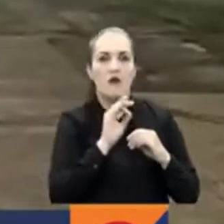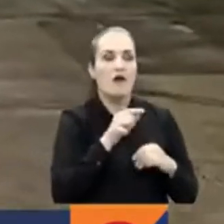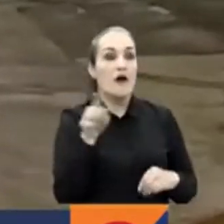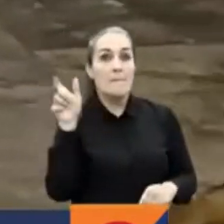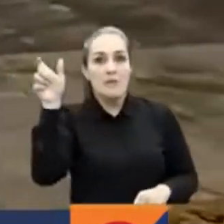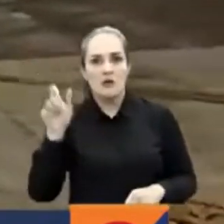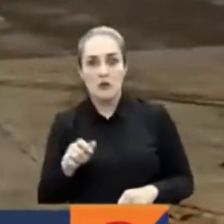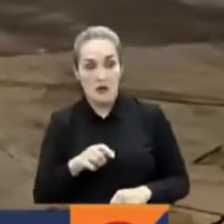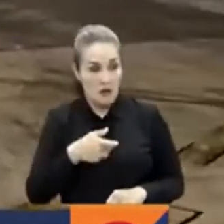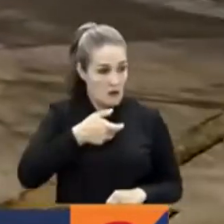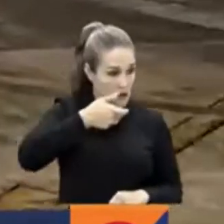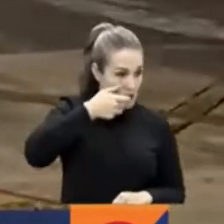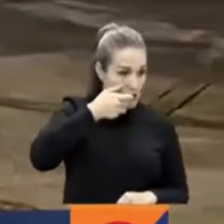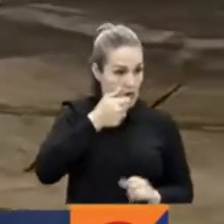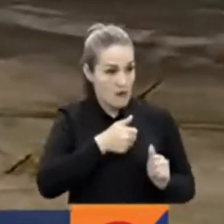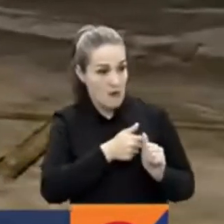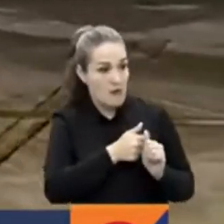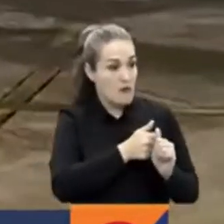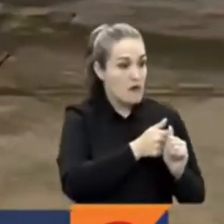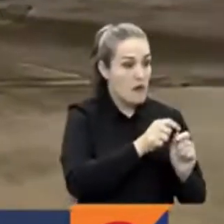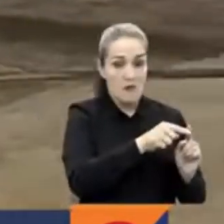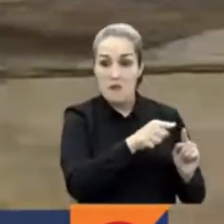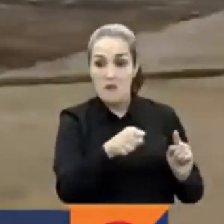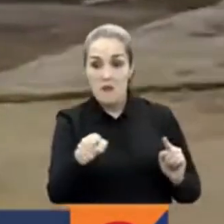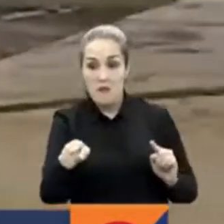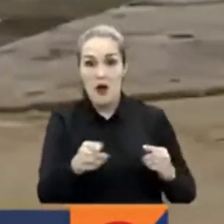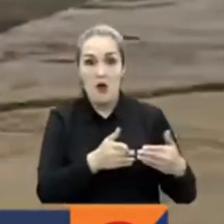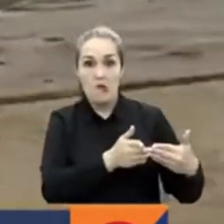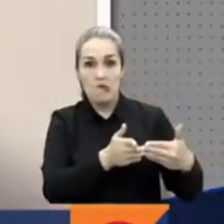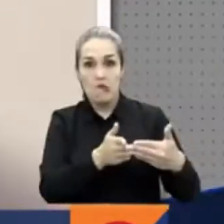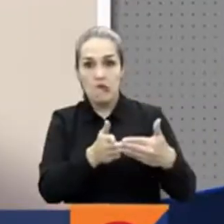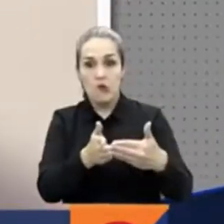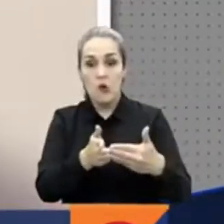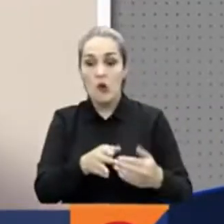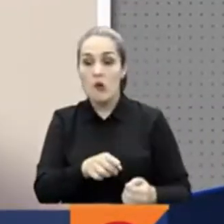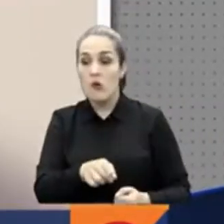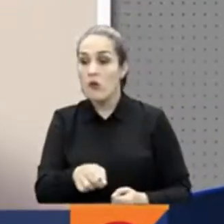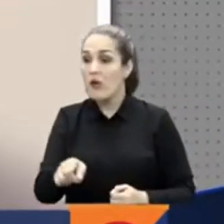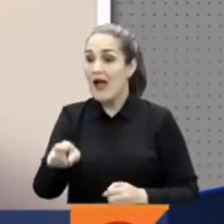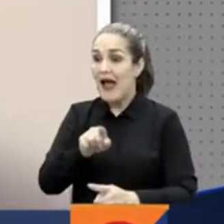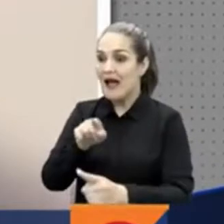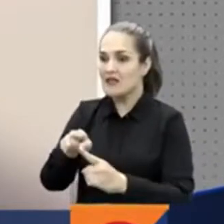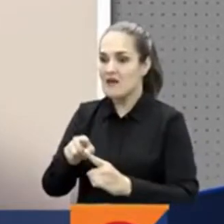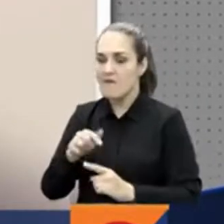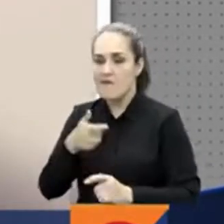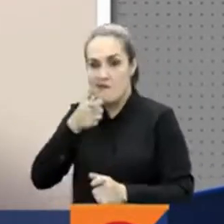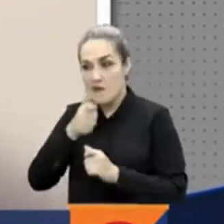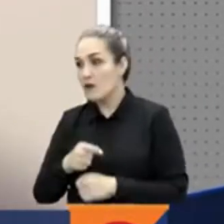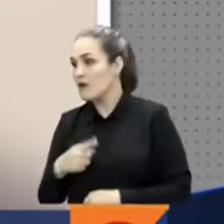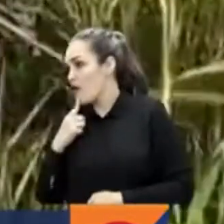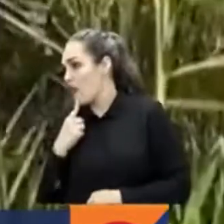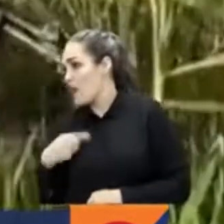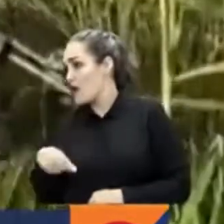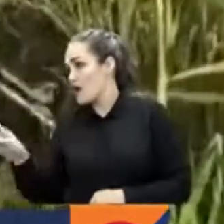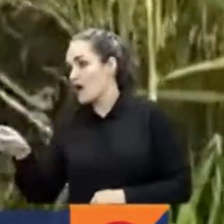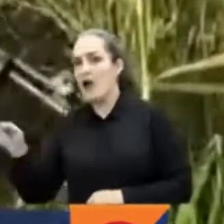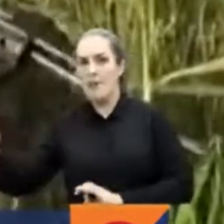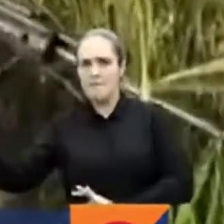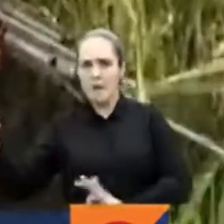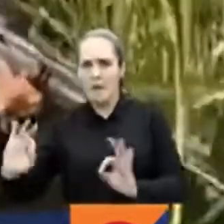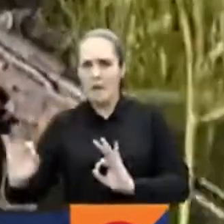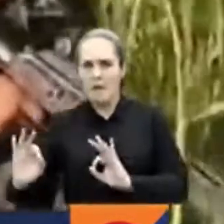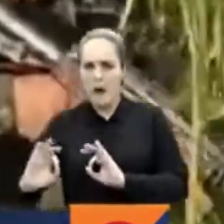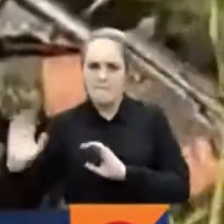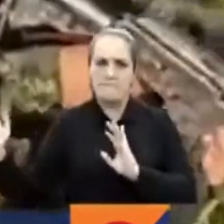mandatario desde que llegó a Guapi y tomó una lancha con destino a El Charco. Alias Cumbamba se encargó de la logística para